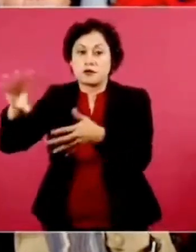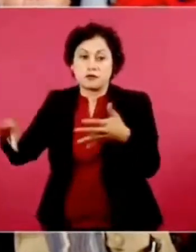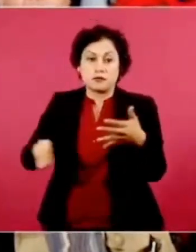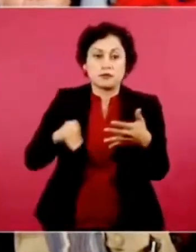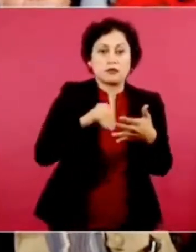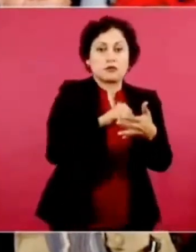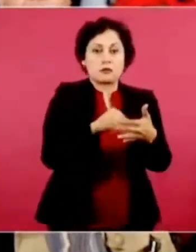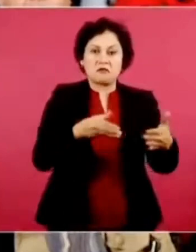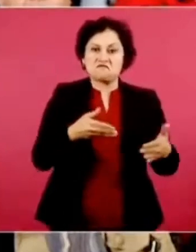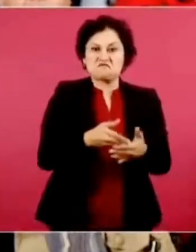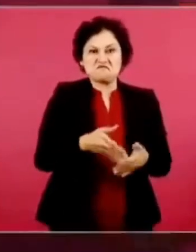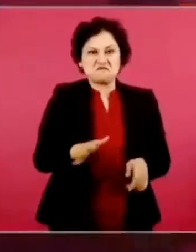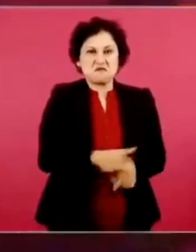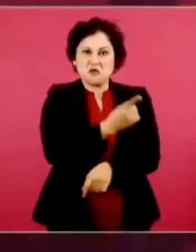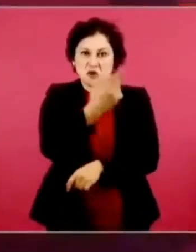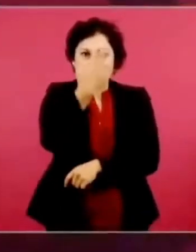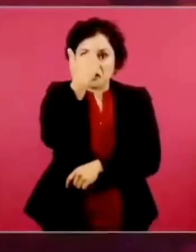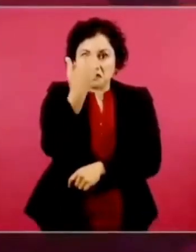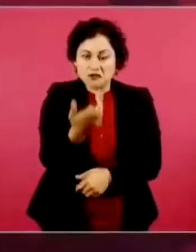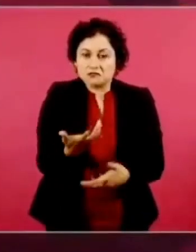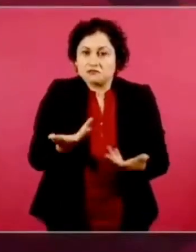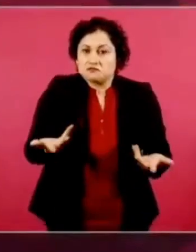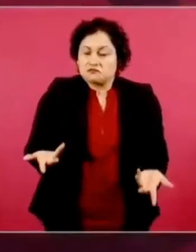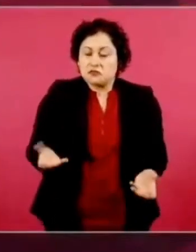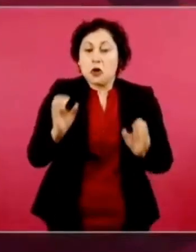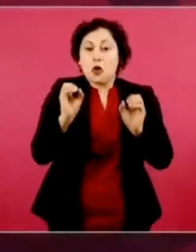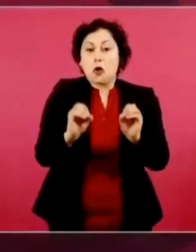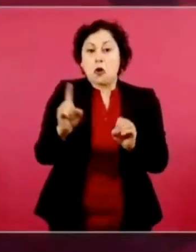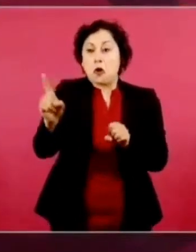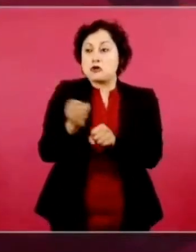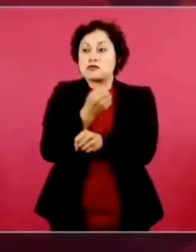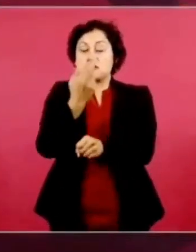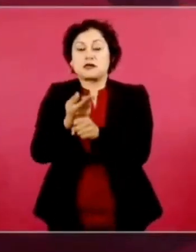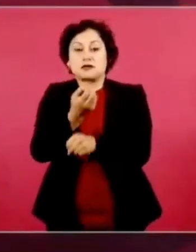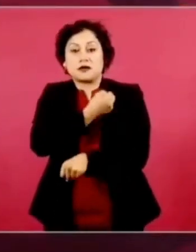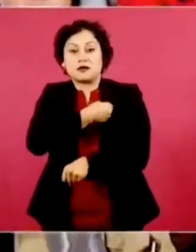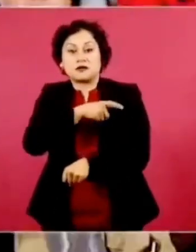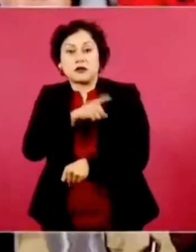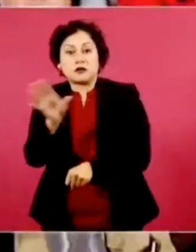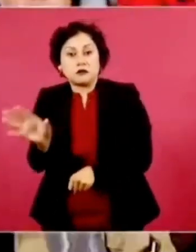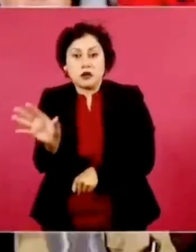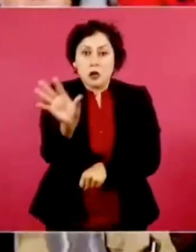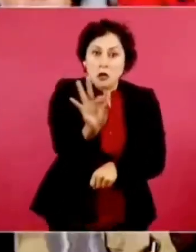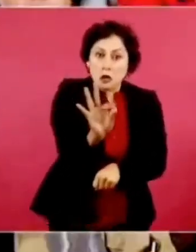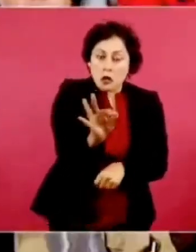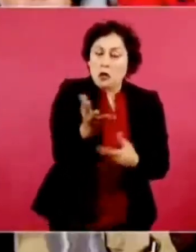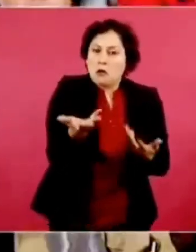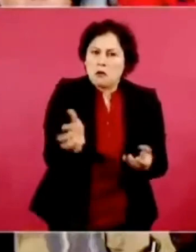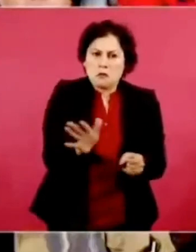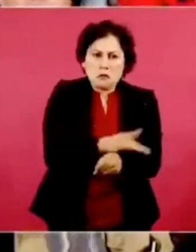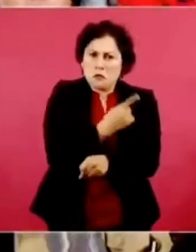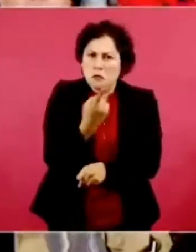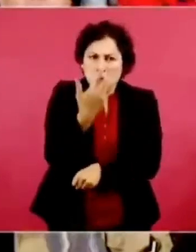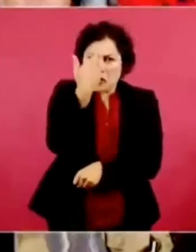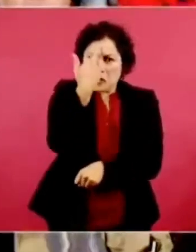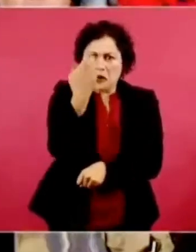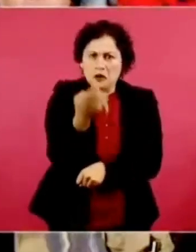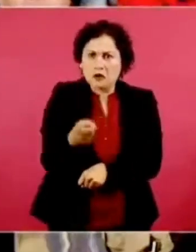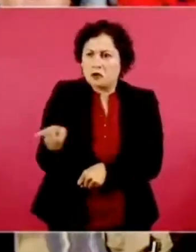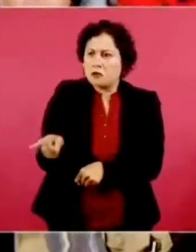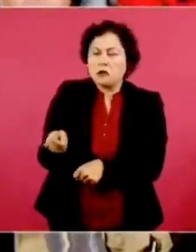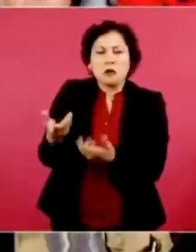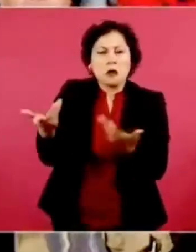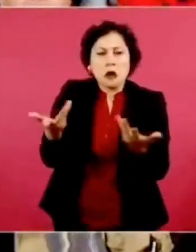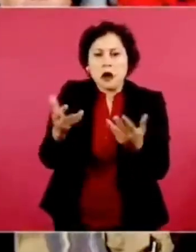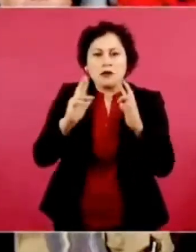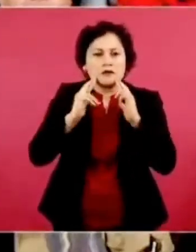preguntarle qué le ha dicho el secretario de salud, por qué esta desdén de no querer hacer esta reunión.